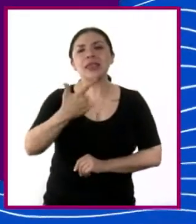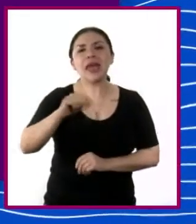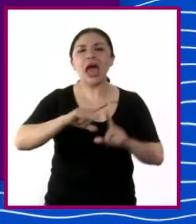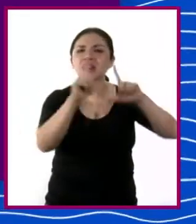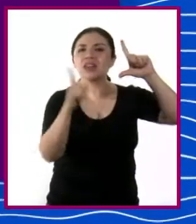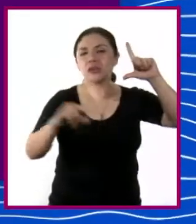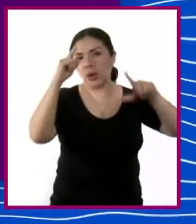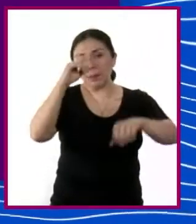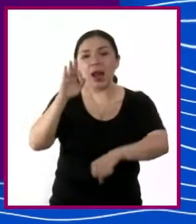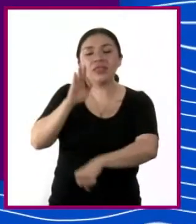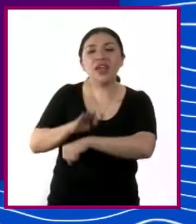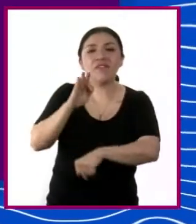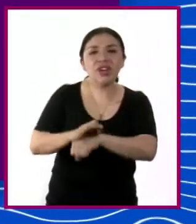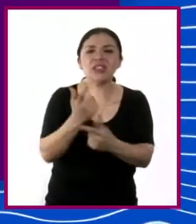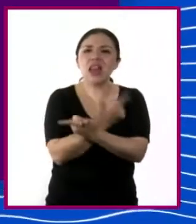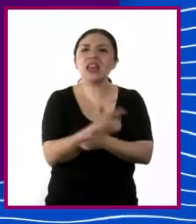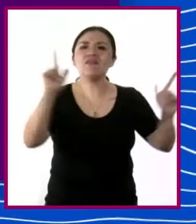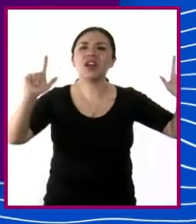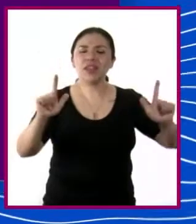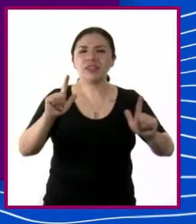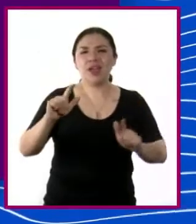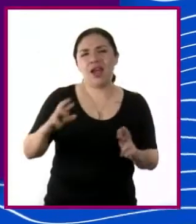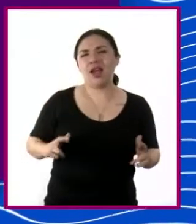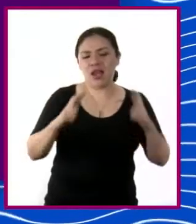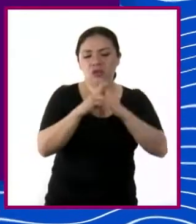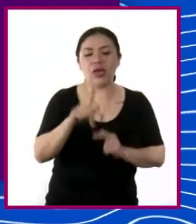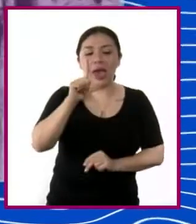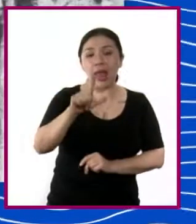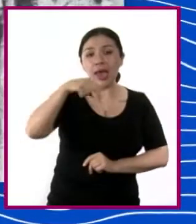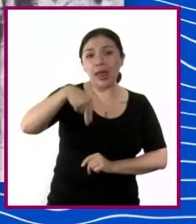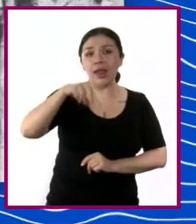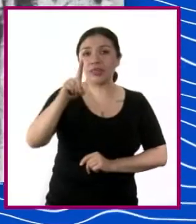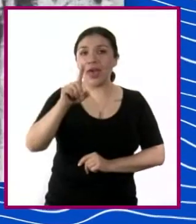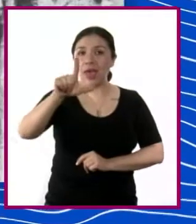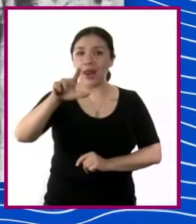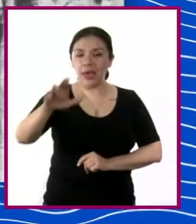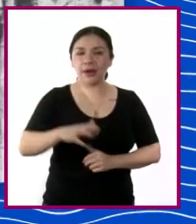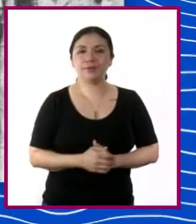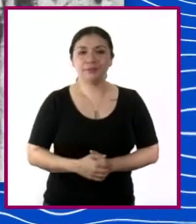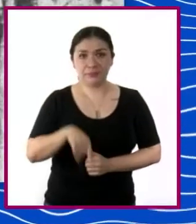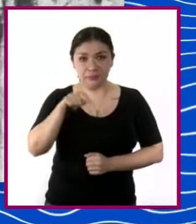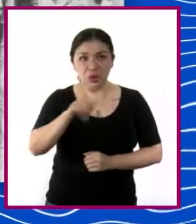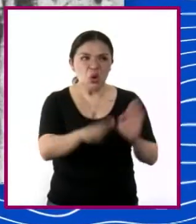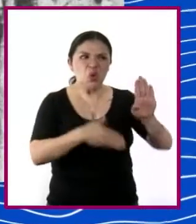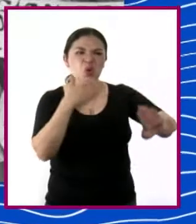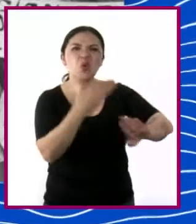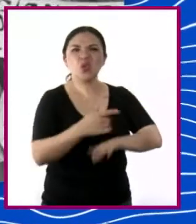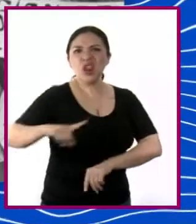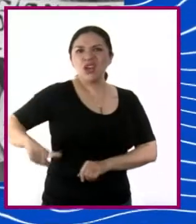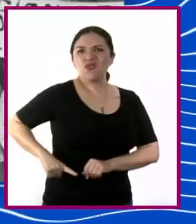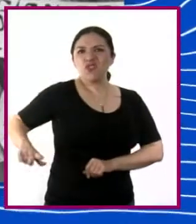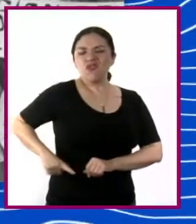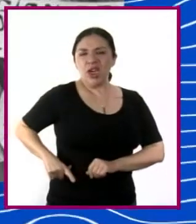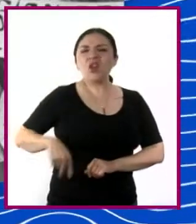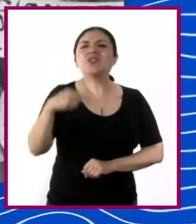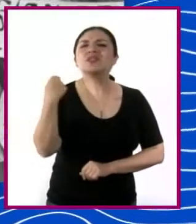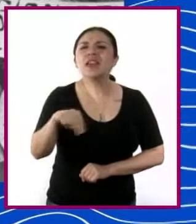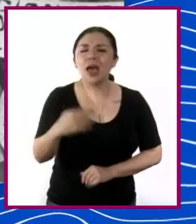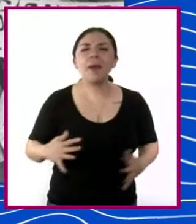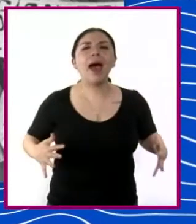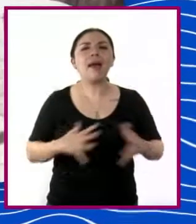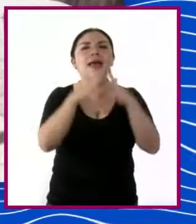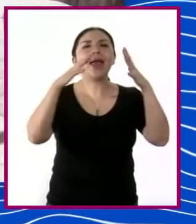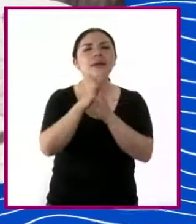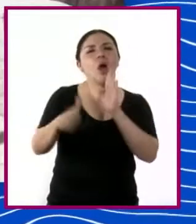Libertad Religiosa, LNDLR, y un boicot contra el gobierno. La llamada Guerra